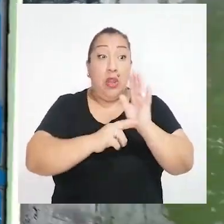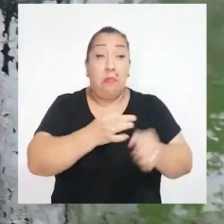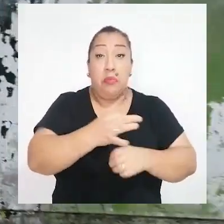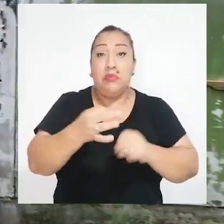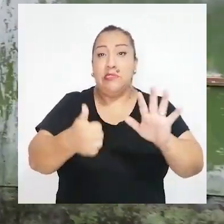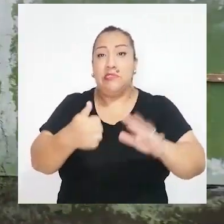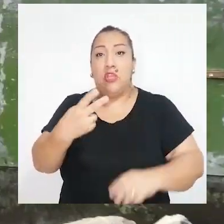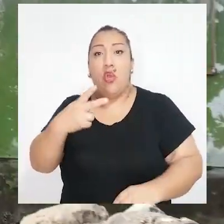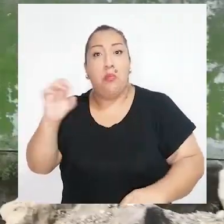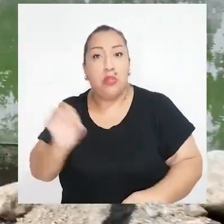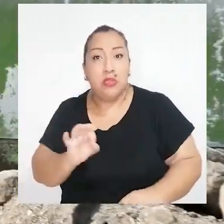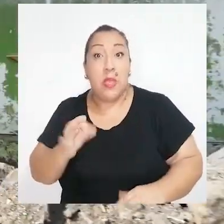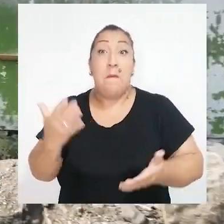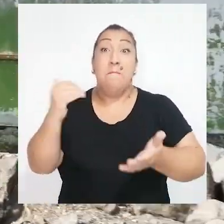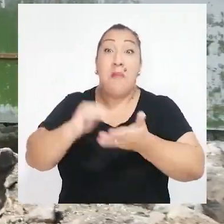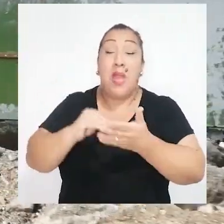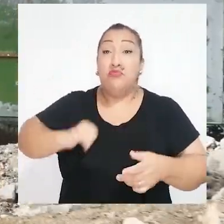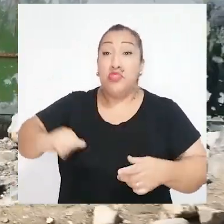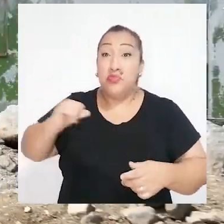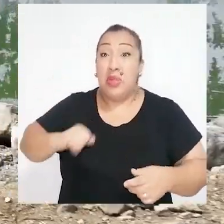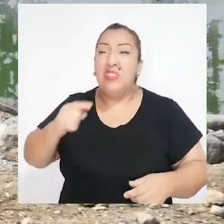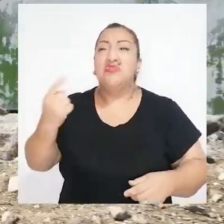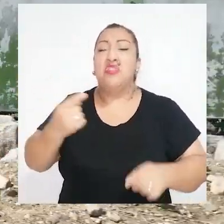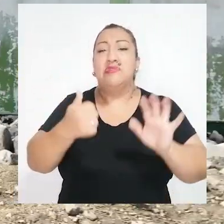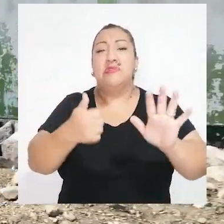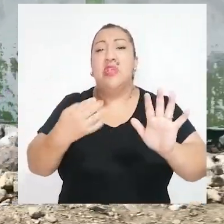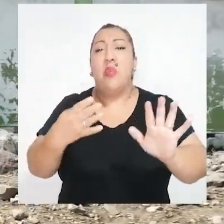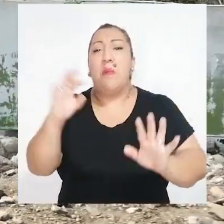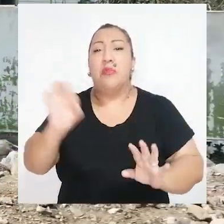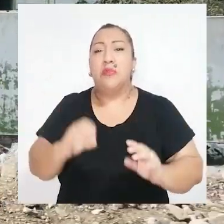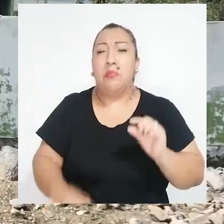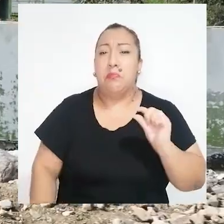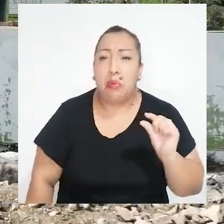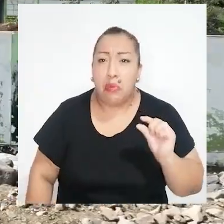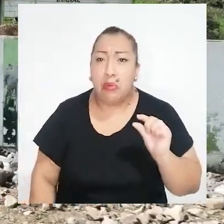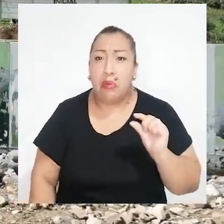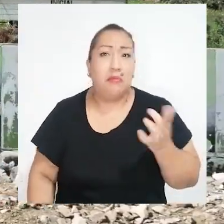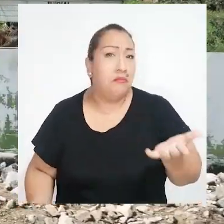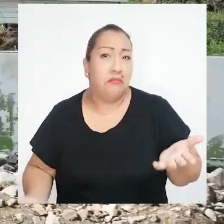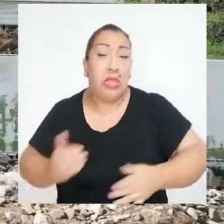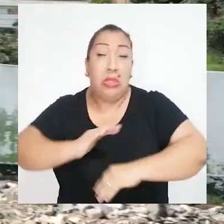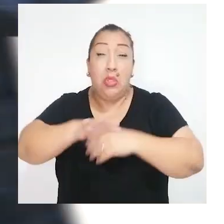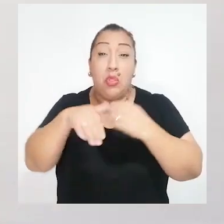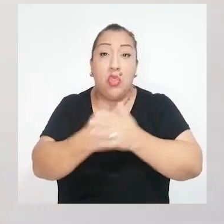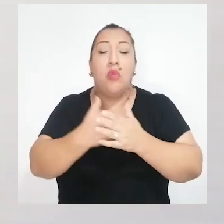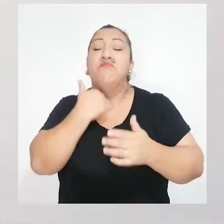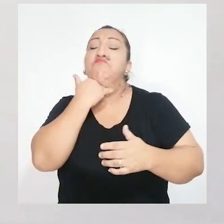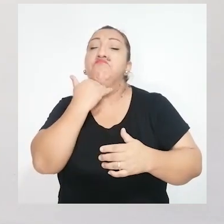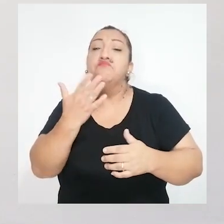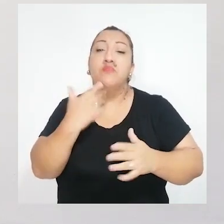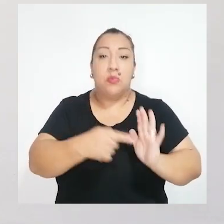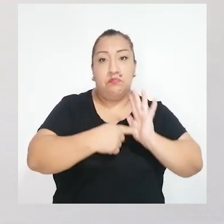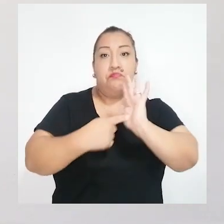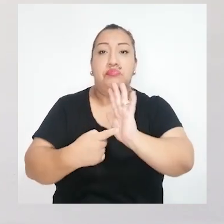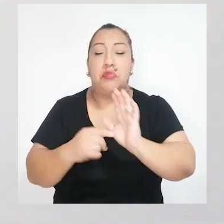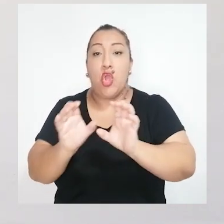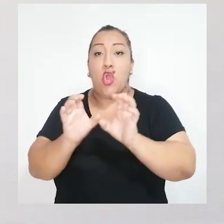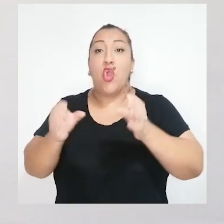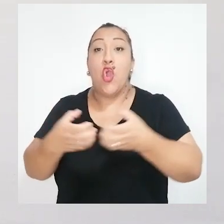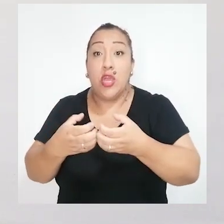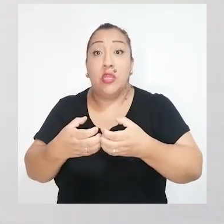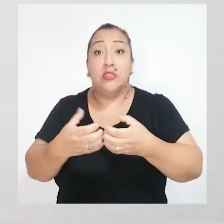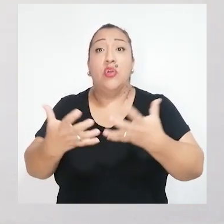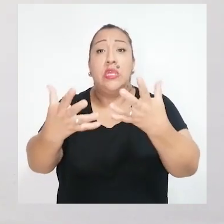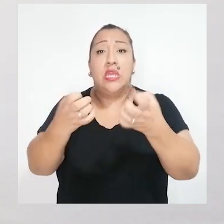los gobiernos regionales el 62% y las municipalidades sólo el 69%. Por todo ello, hemos presentado al